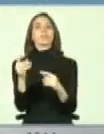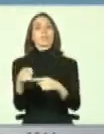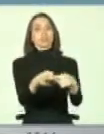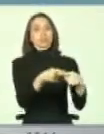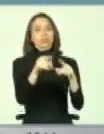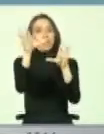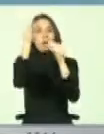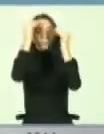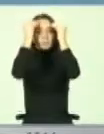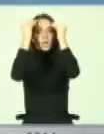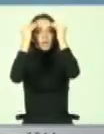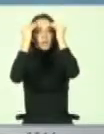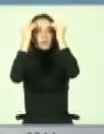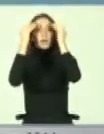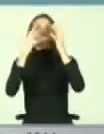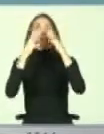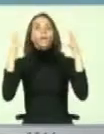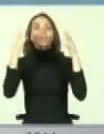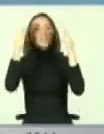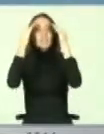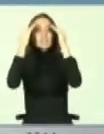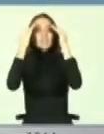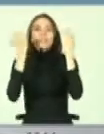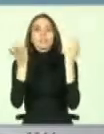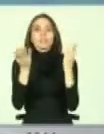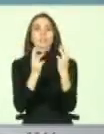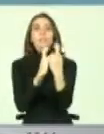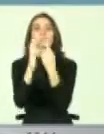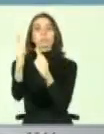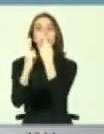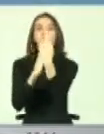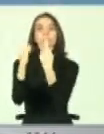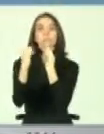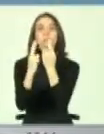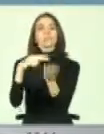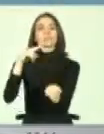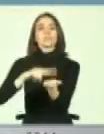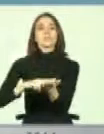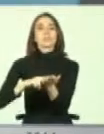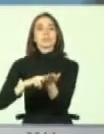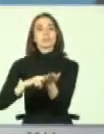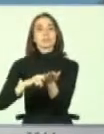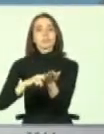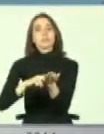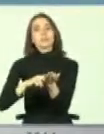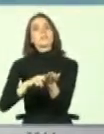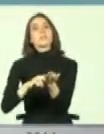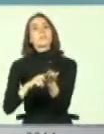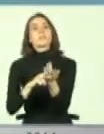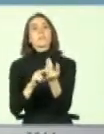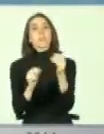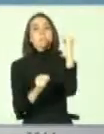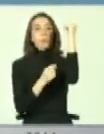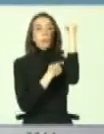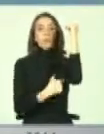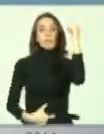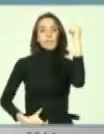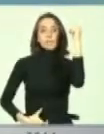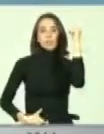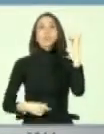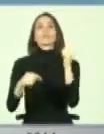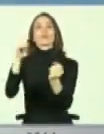de la sociedad también es mayor y así además ha habido interlocución verdadera entre lo que tiene que ser un poder ejecutivo,